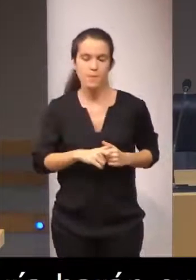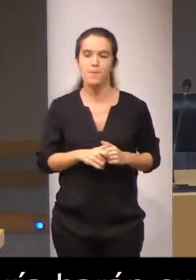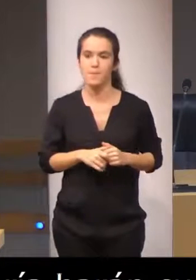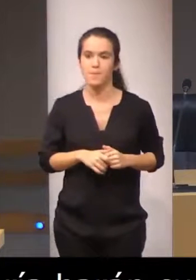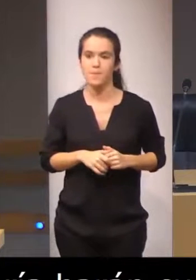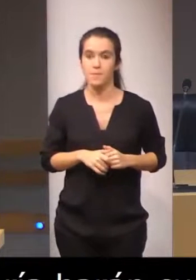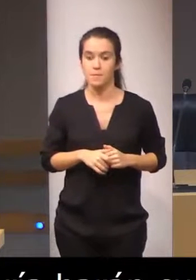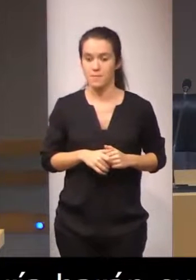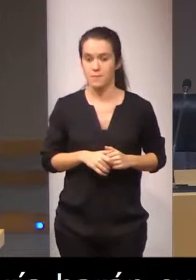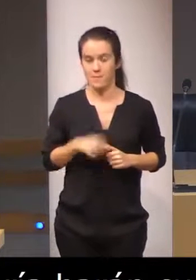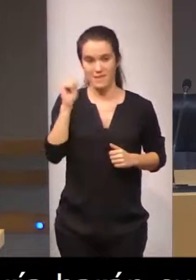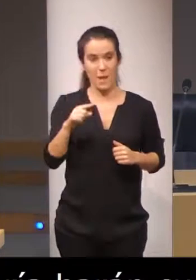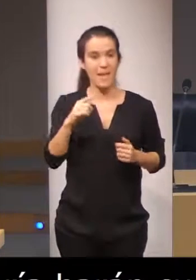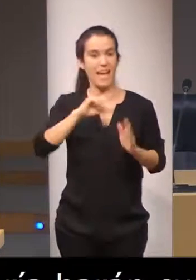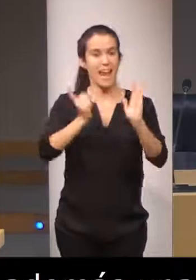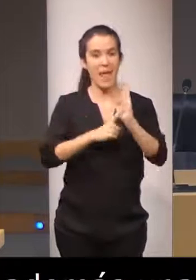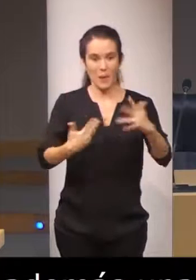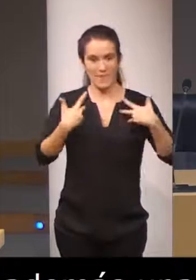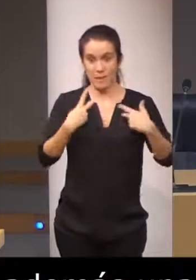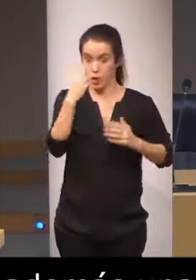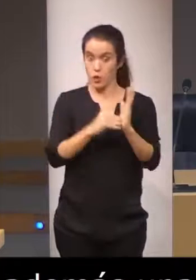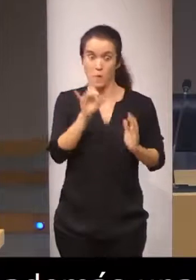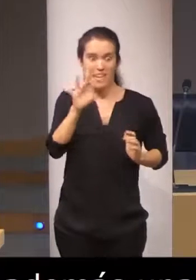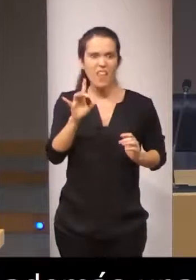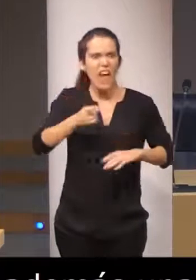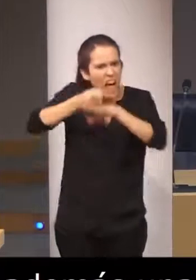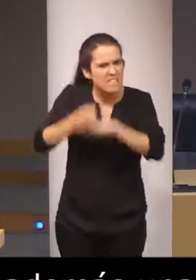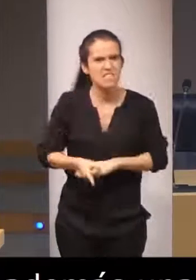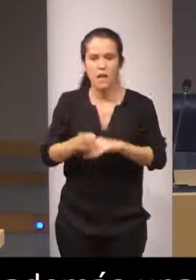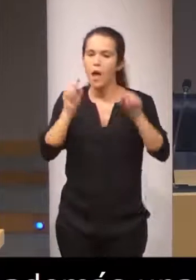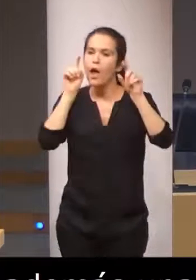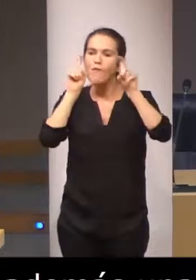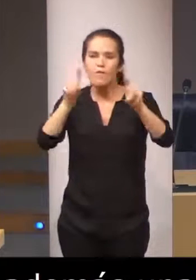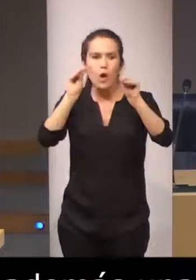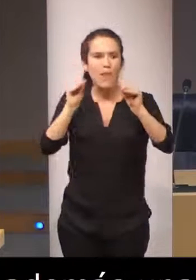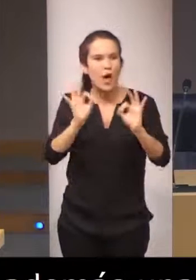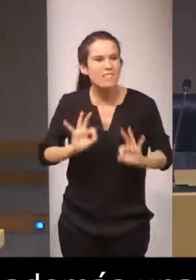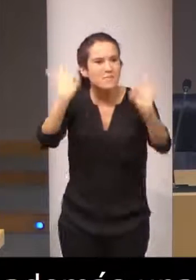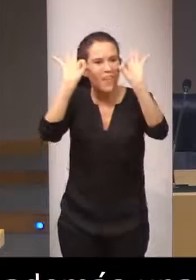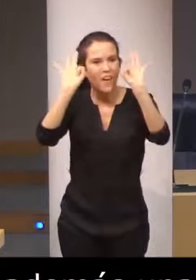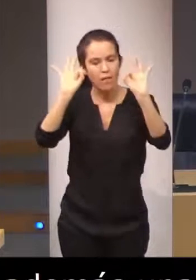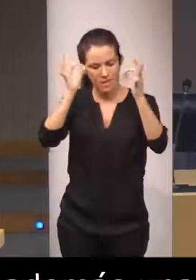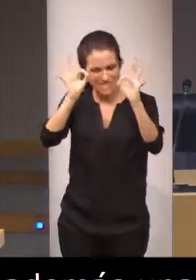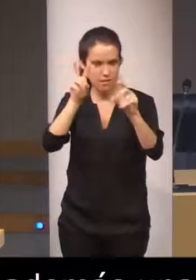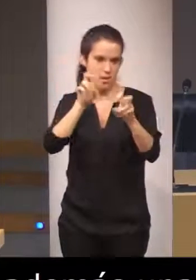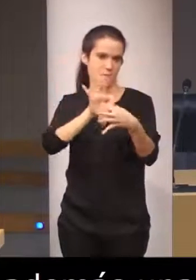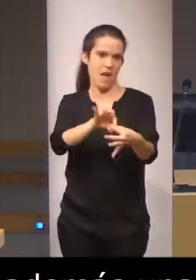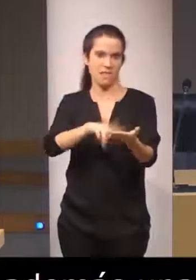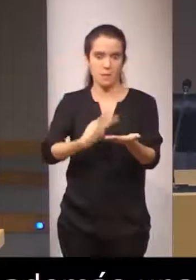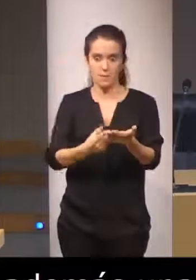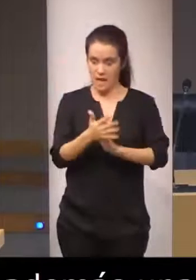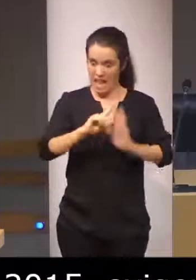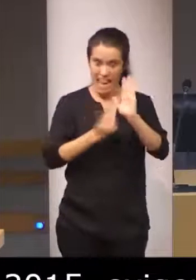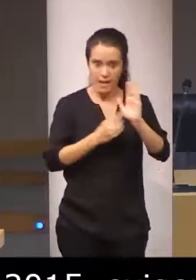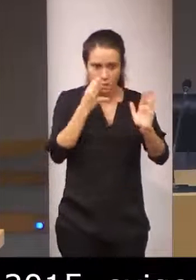y la ley de víctimas de 2015 exigen una formación especializada específica de los intérpretes son leyes